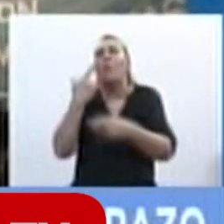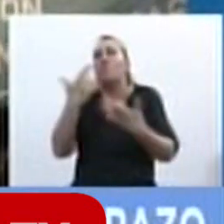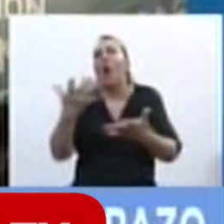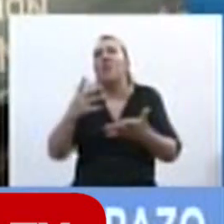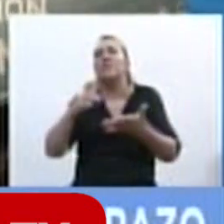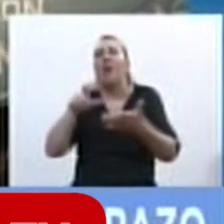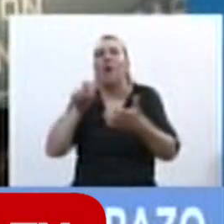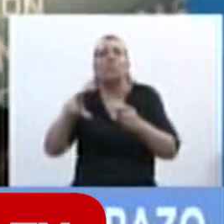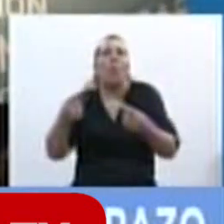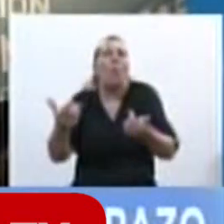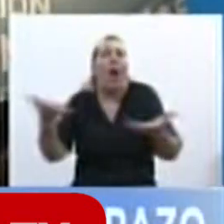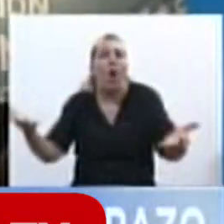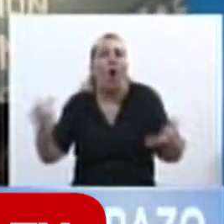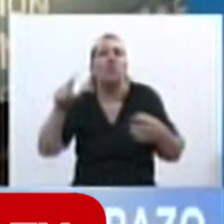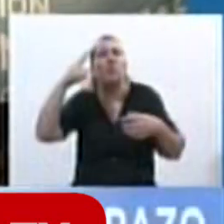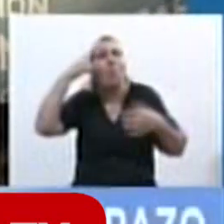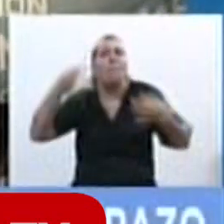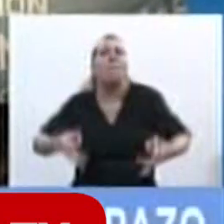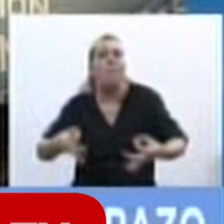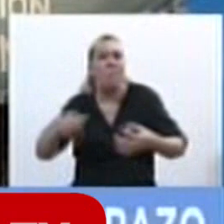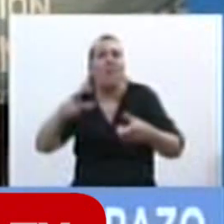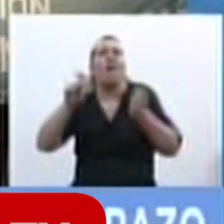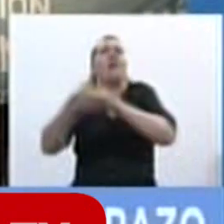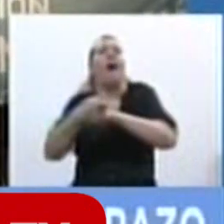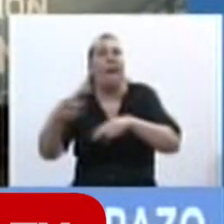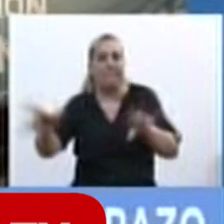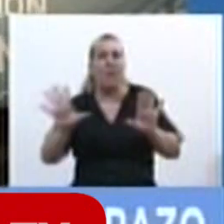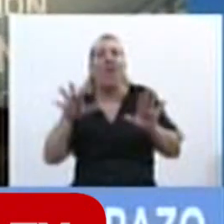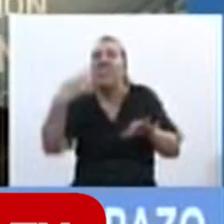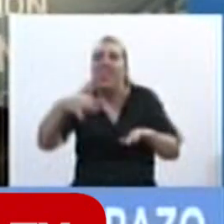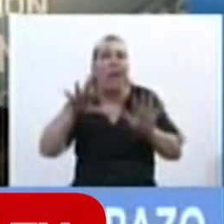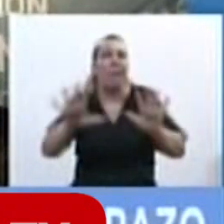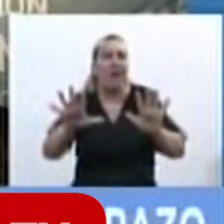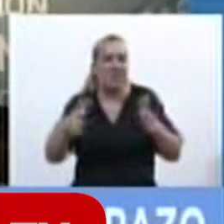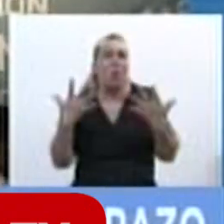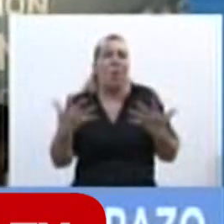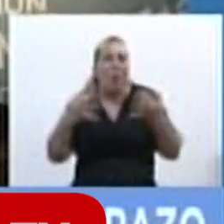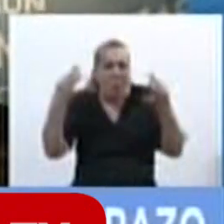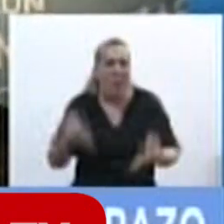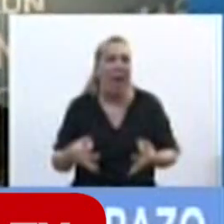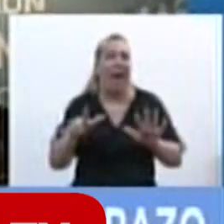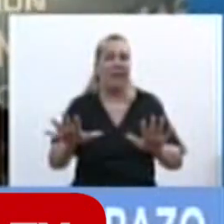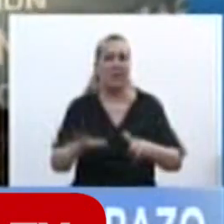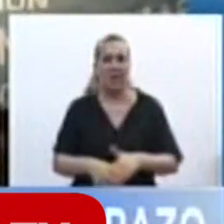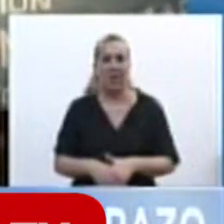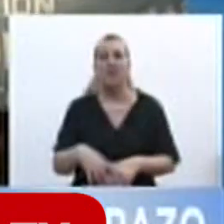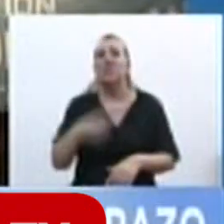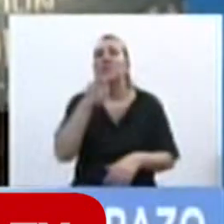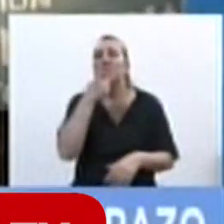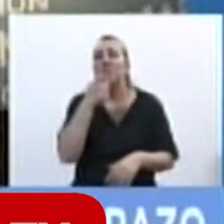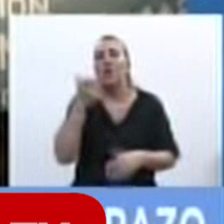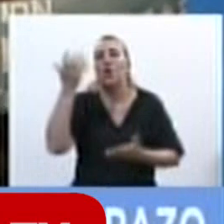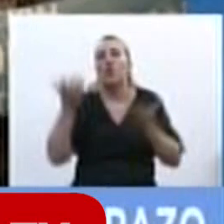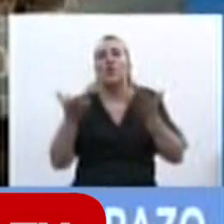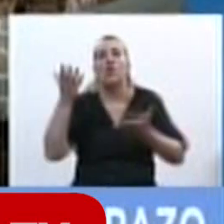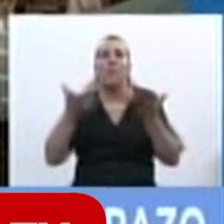sus valores y su moral. Y debe ser así, y es lógico que sea así. Si nosotros nos comparamos